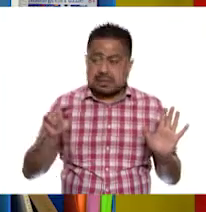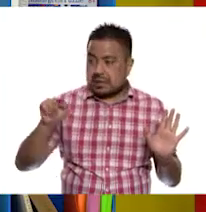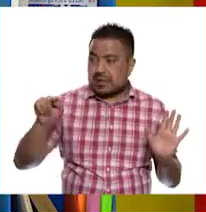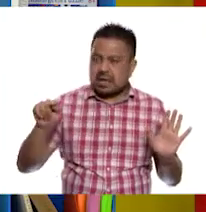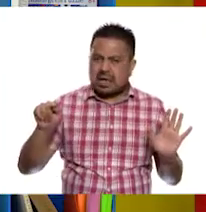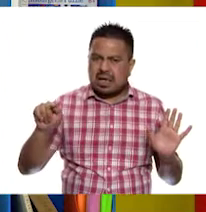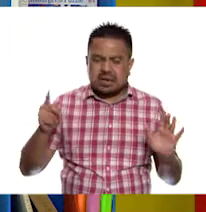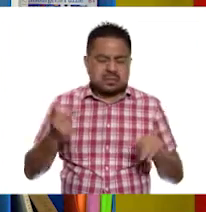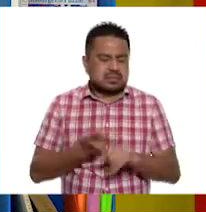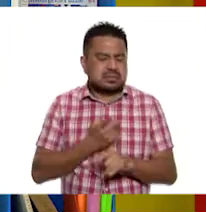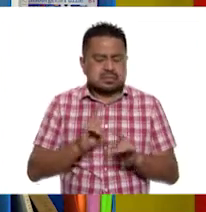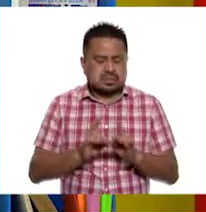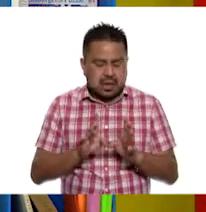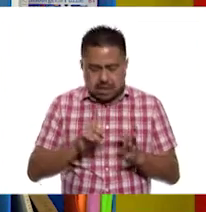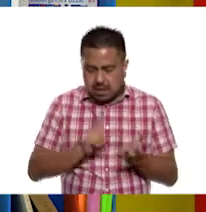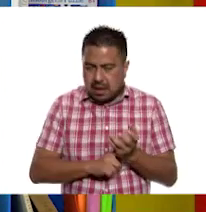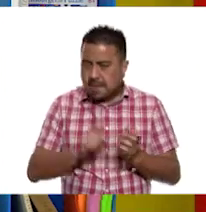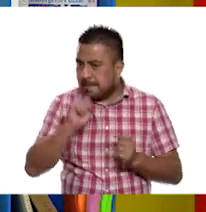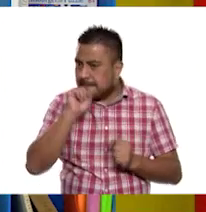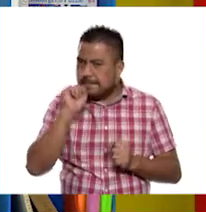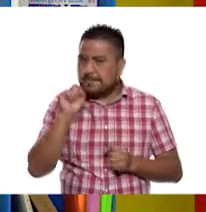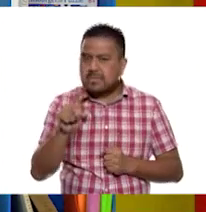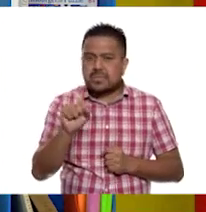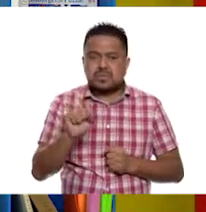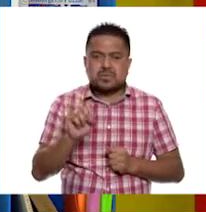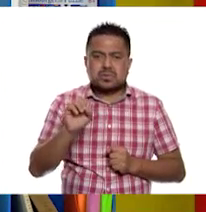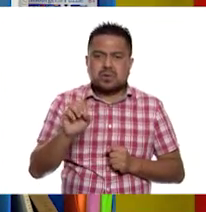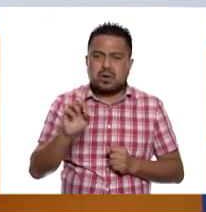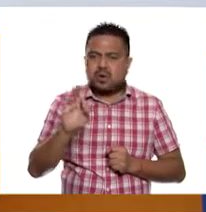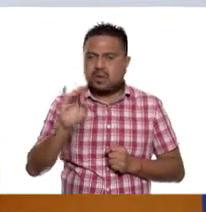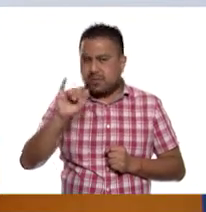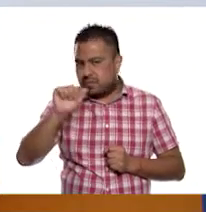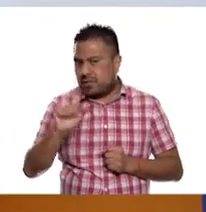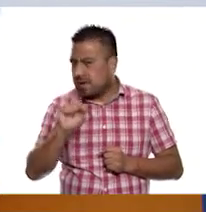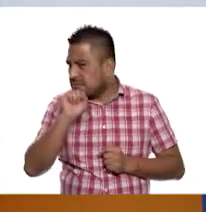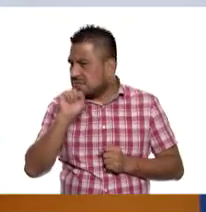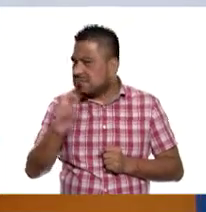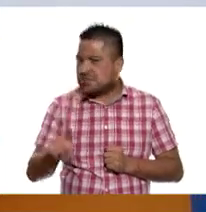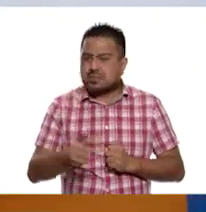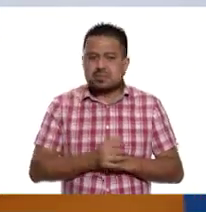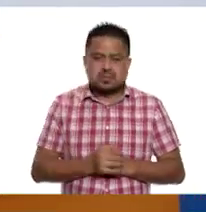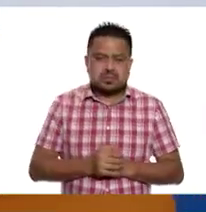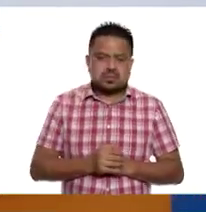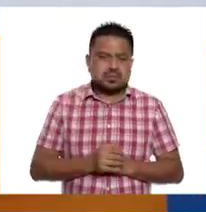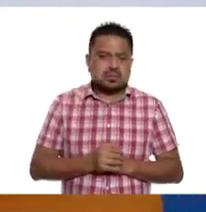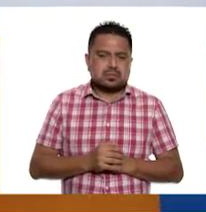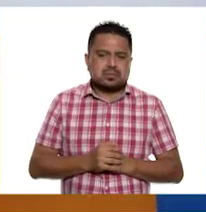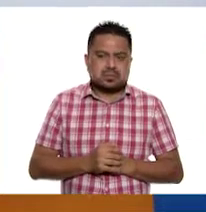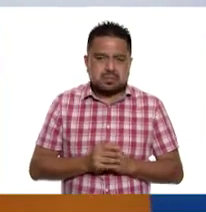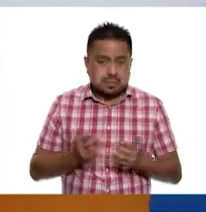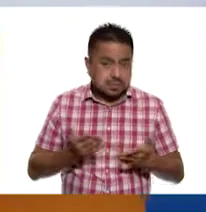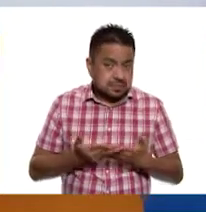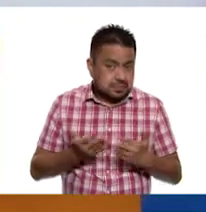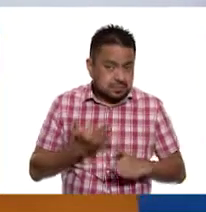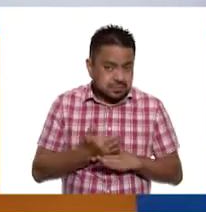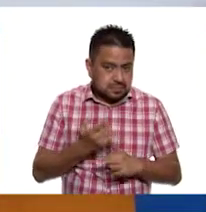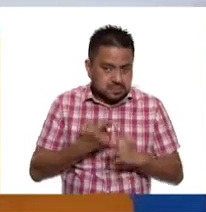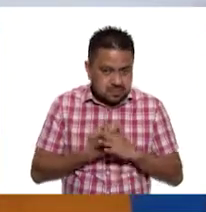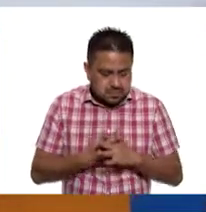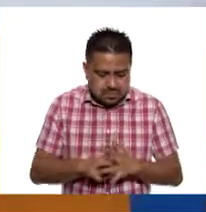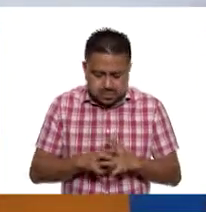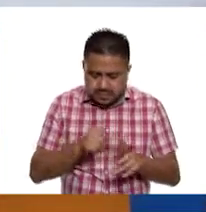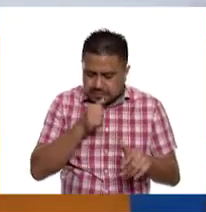le ocurrió lo mismo que a Sofí, ¿verdad? Así es. Y entonces debemos de empezar con